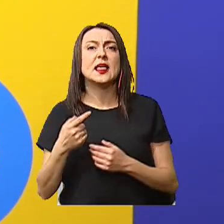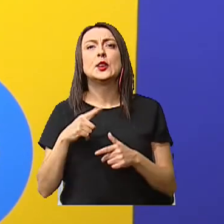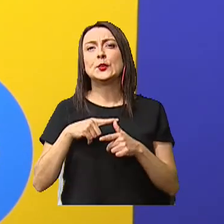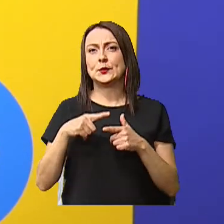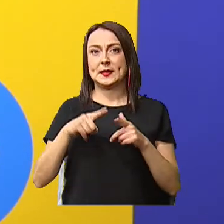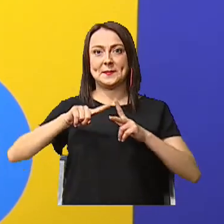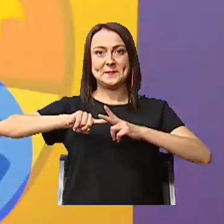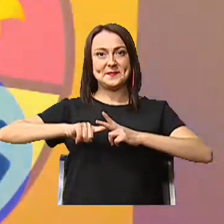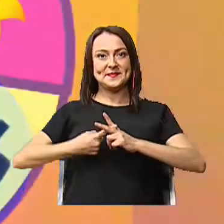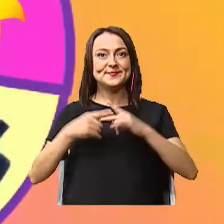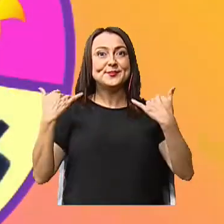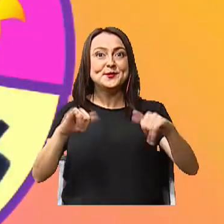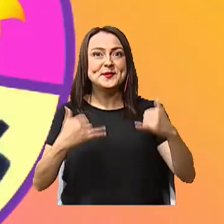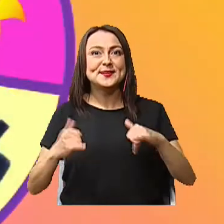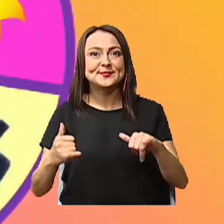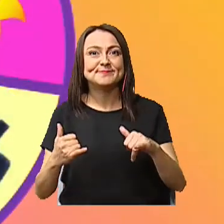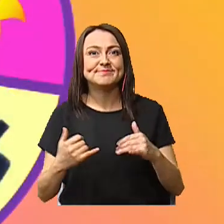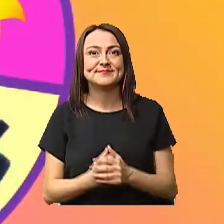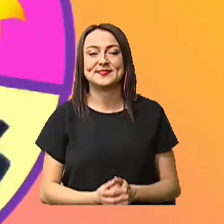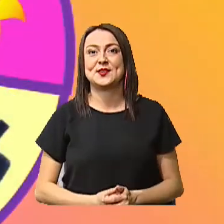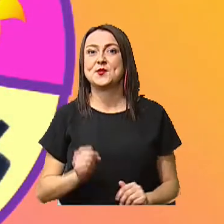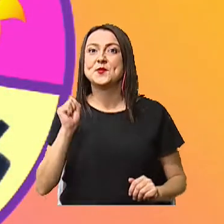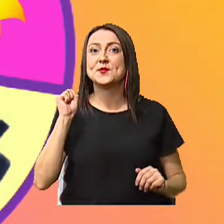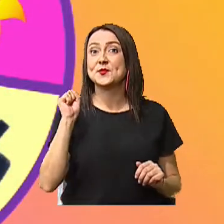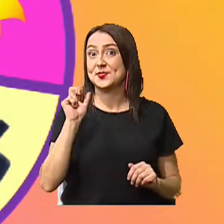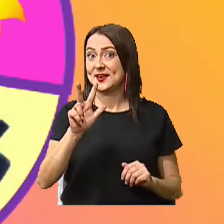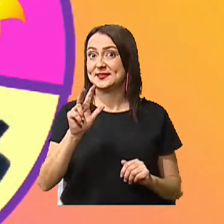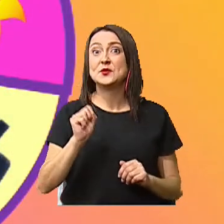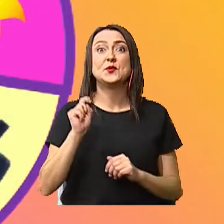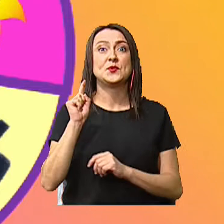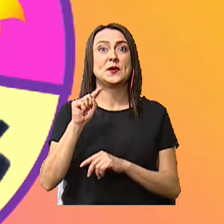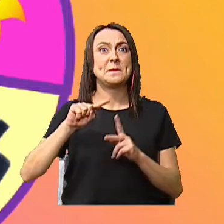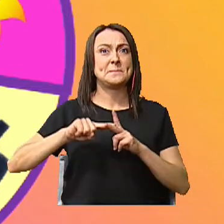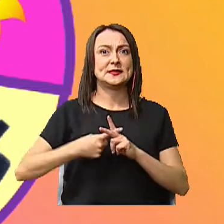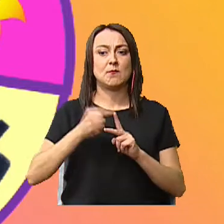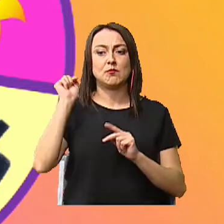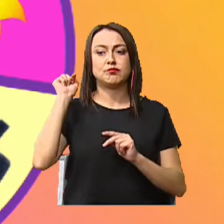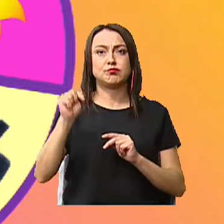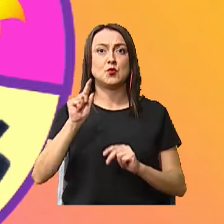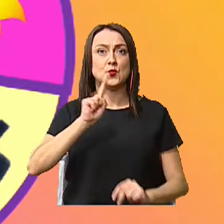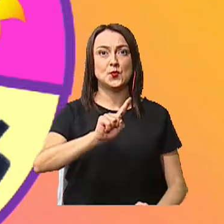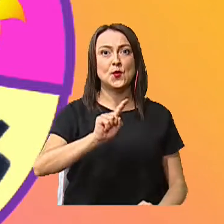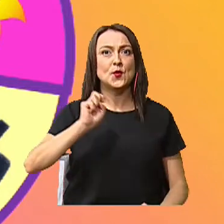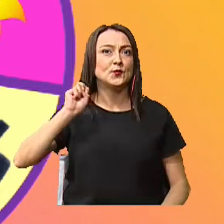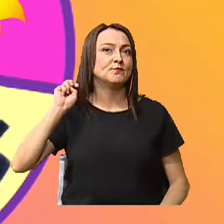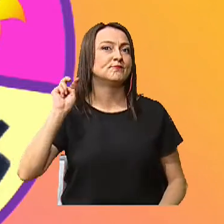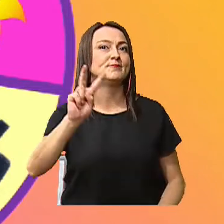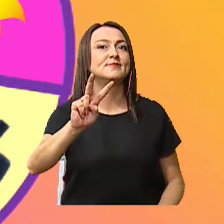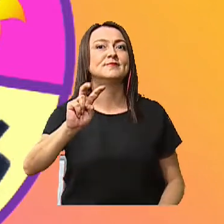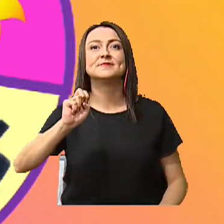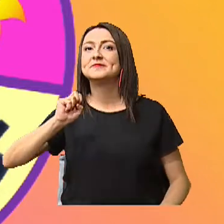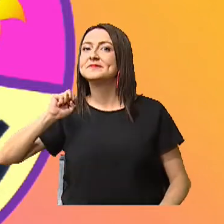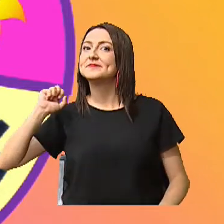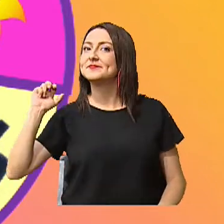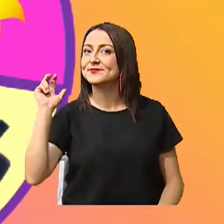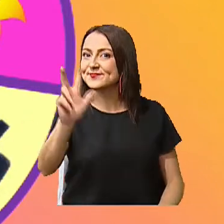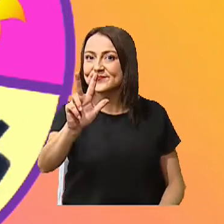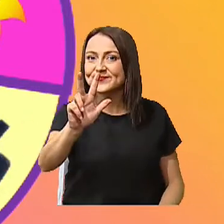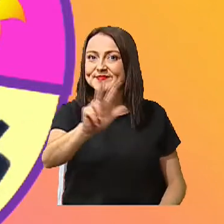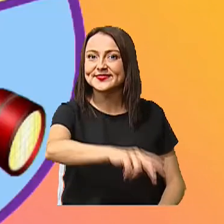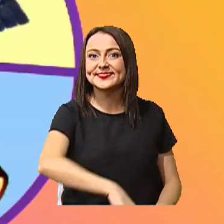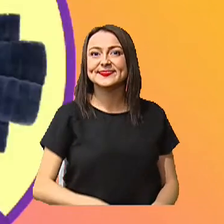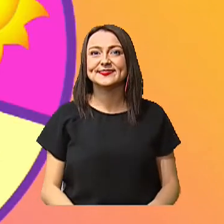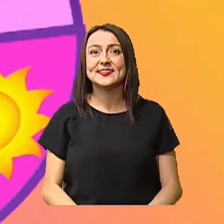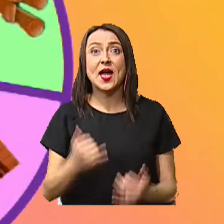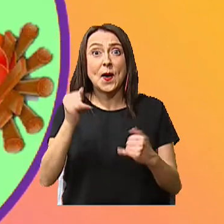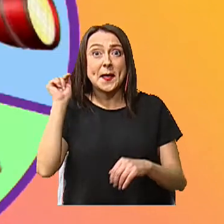empezamos el juego, chicos, a la cuenta de tres. Y pulsamos. Uno, dos, tres.